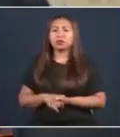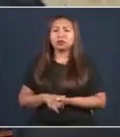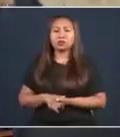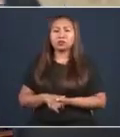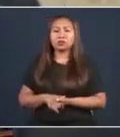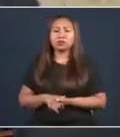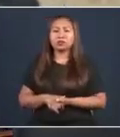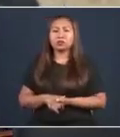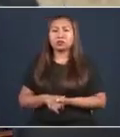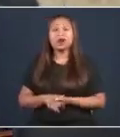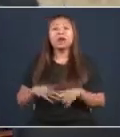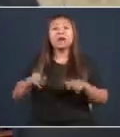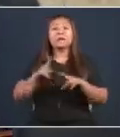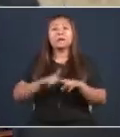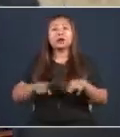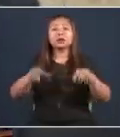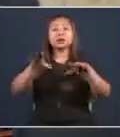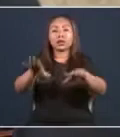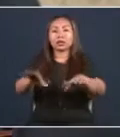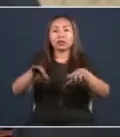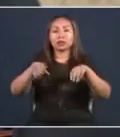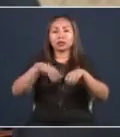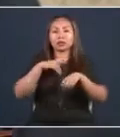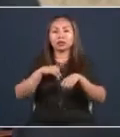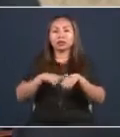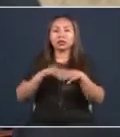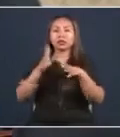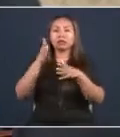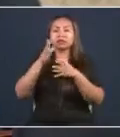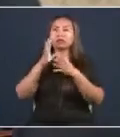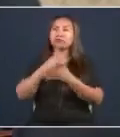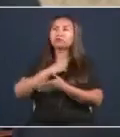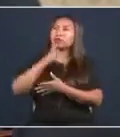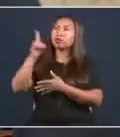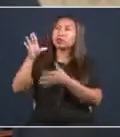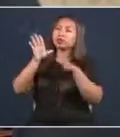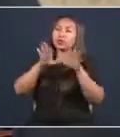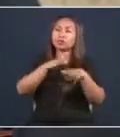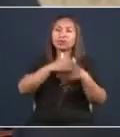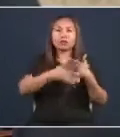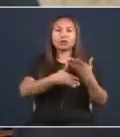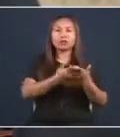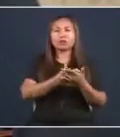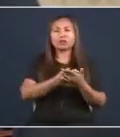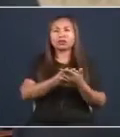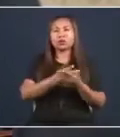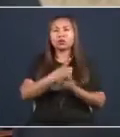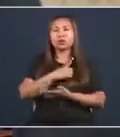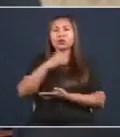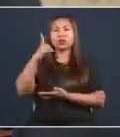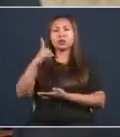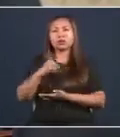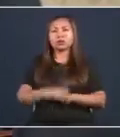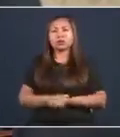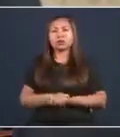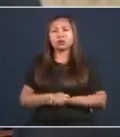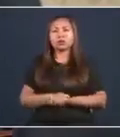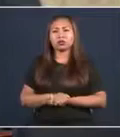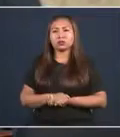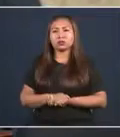Pero esta asamblea es bendecida por Dios. ¿Cuánto lo creen? Esta asamblea es bendecida por Dios.